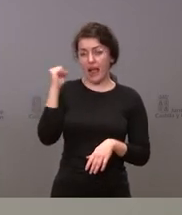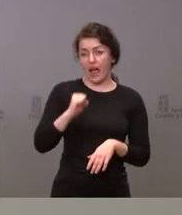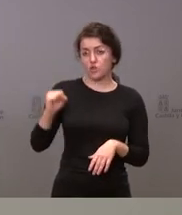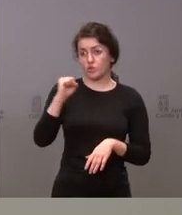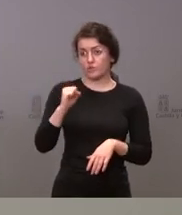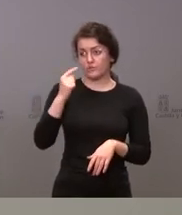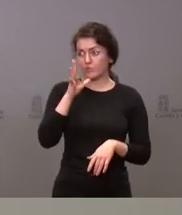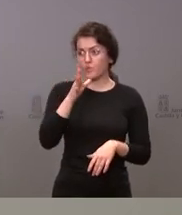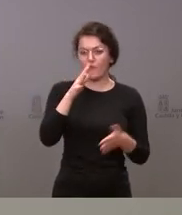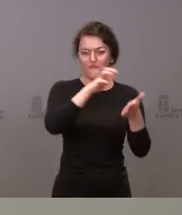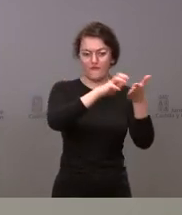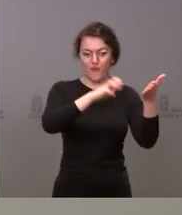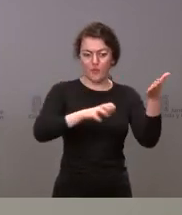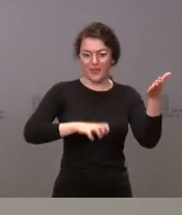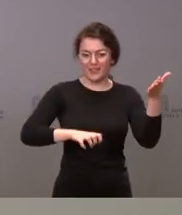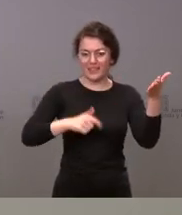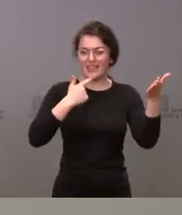informe habla desde el año 2018